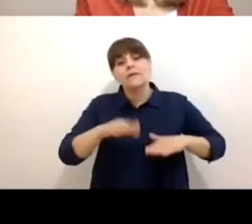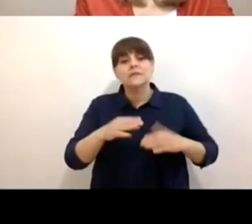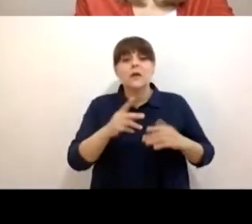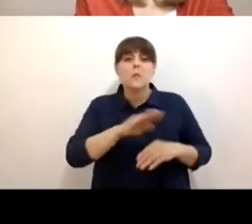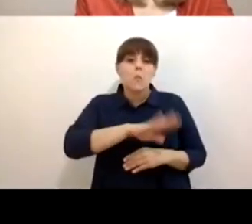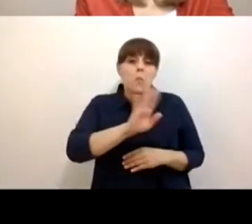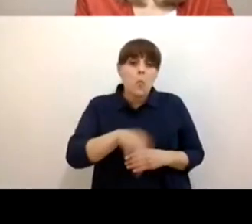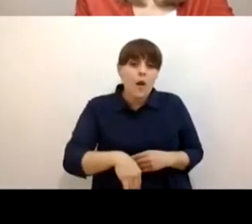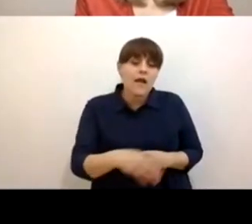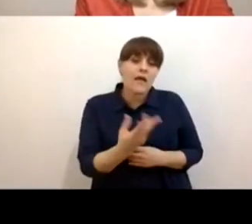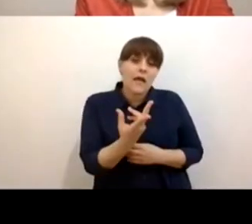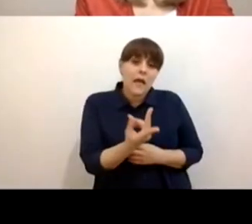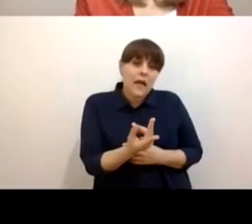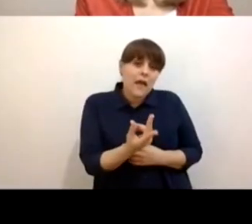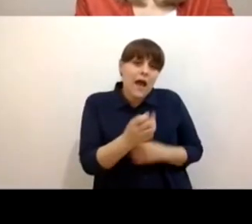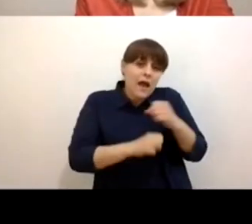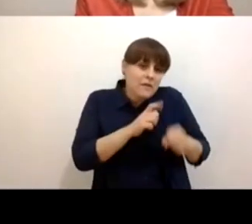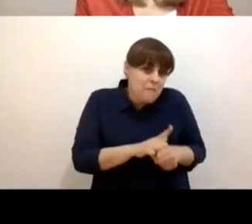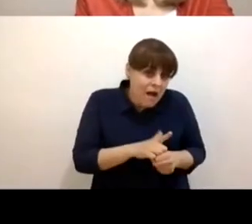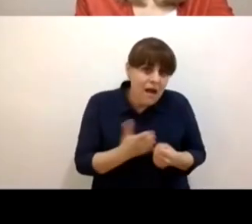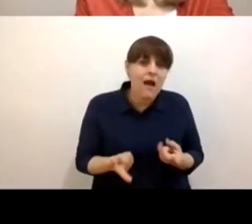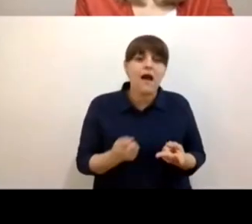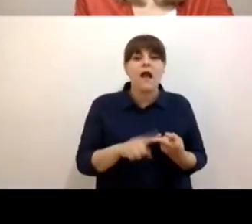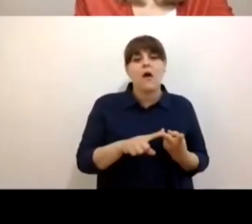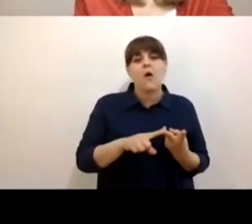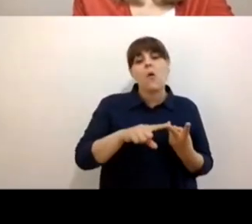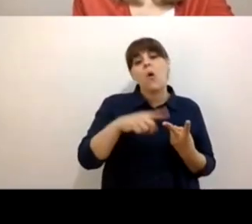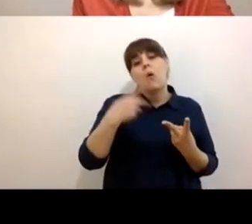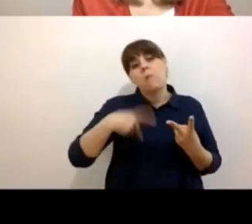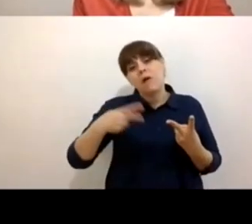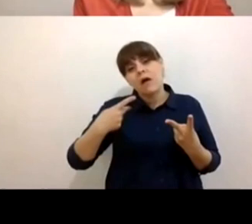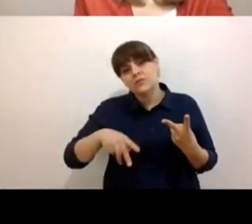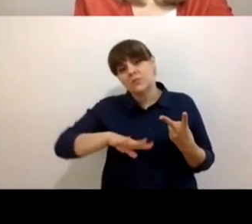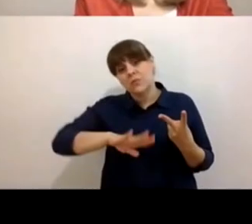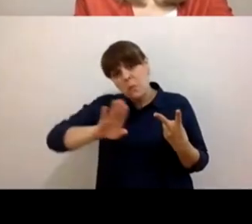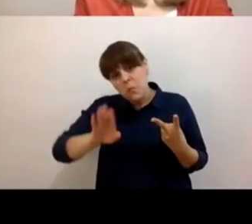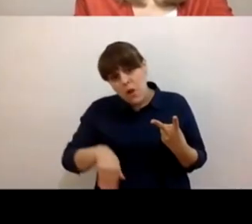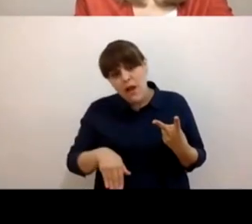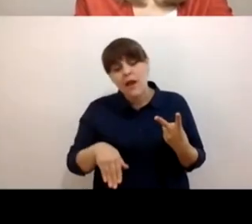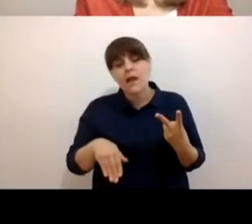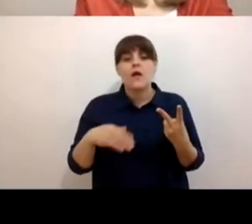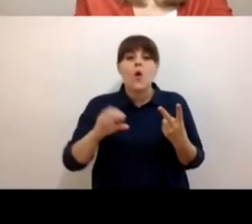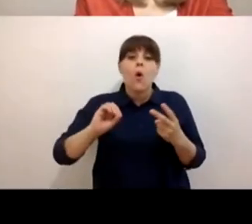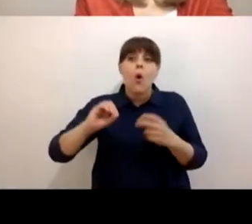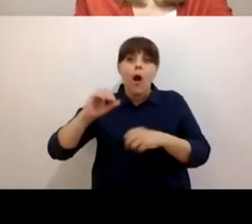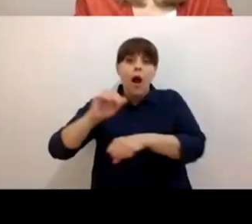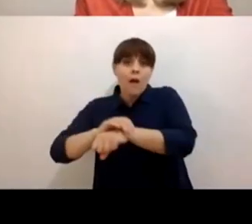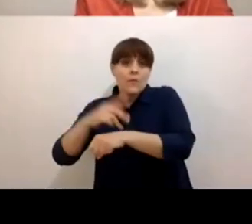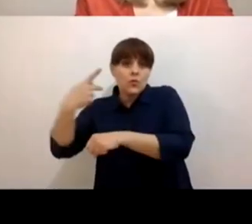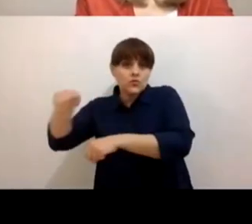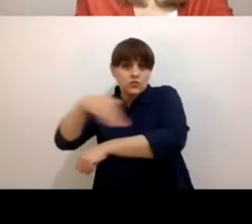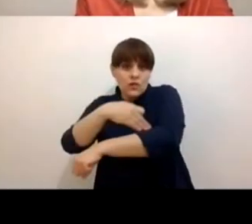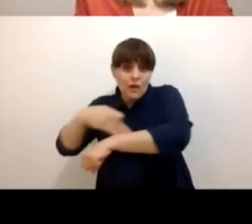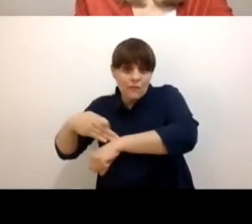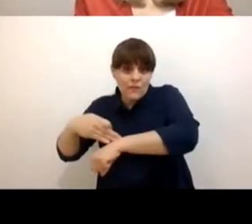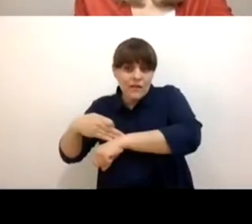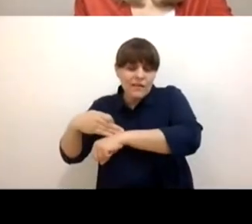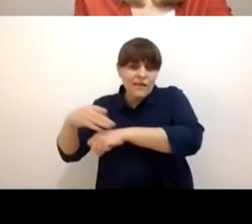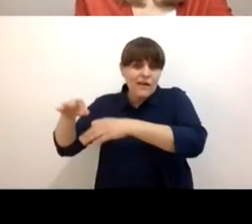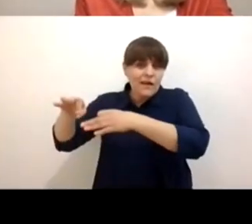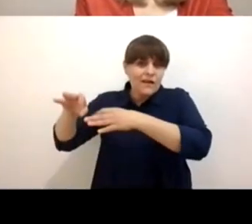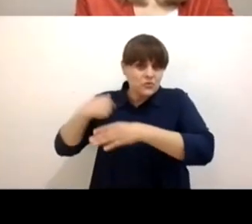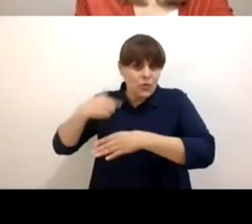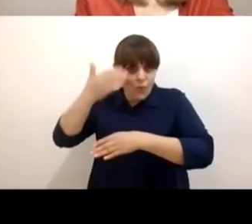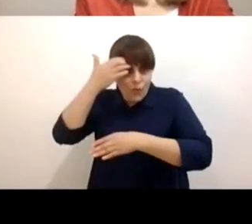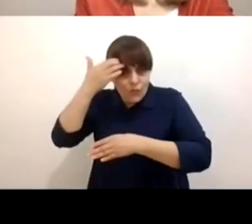a veces es alguien conocido, ¿no? O el familiar de algún amigo cercano. Y entonces esos son como estos